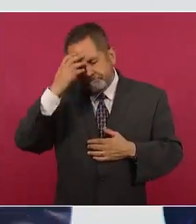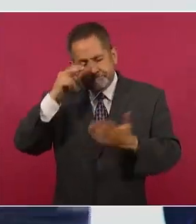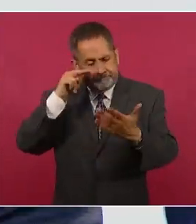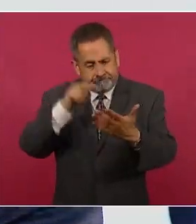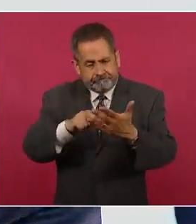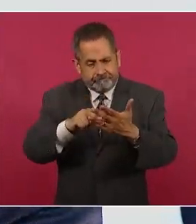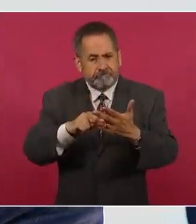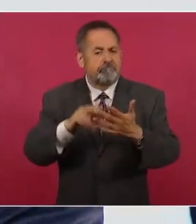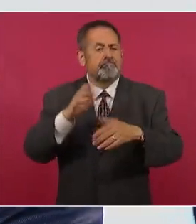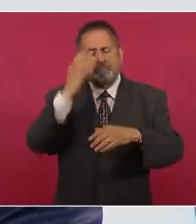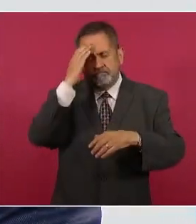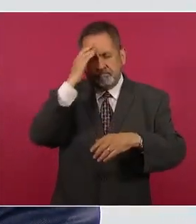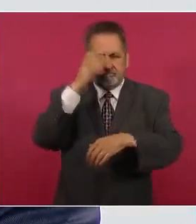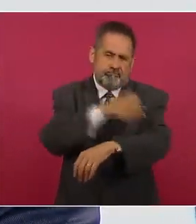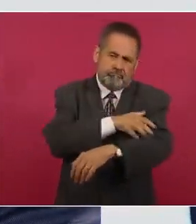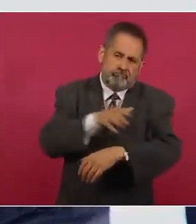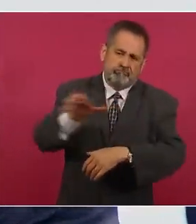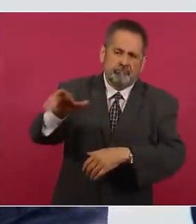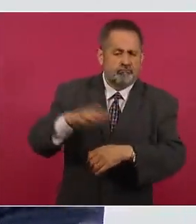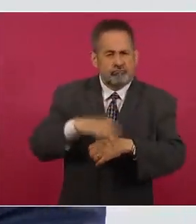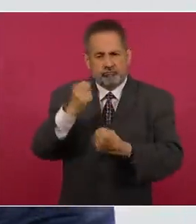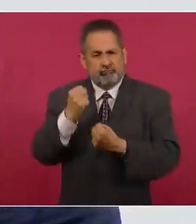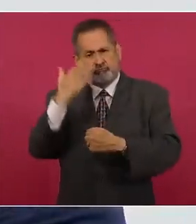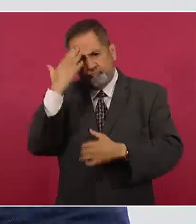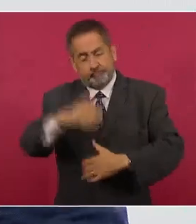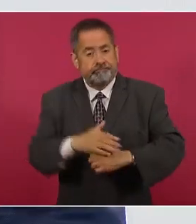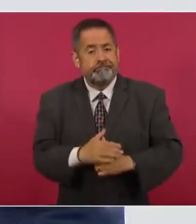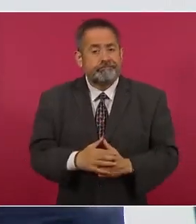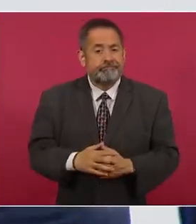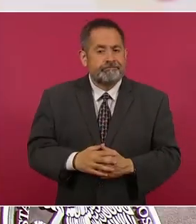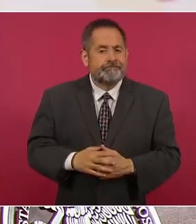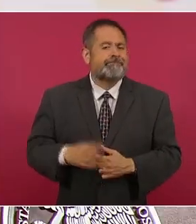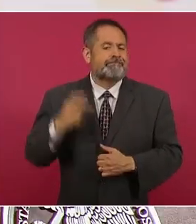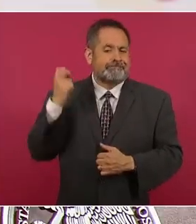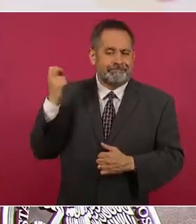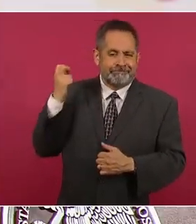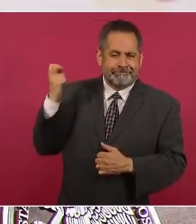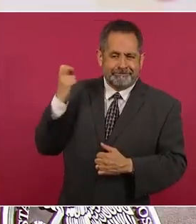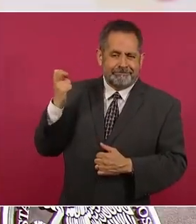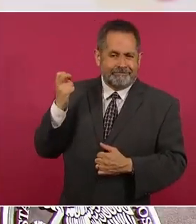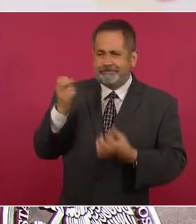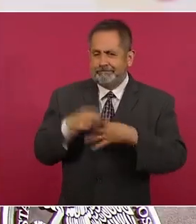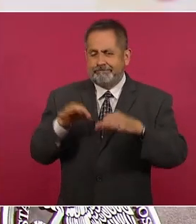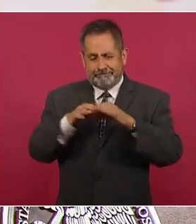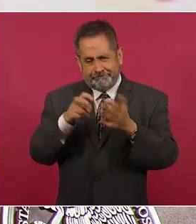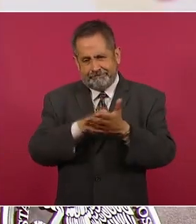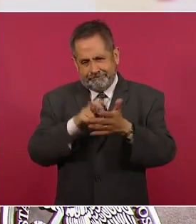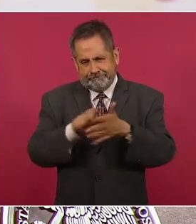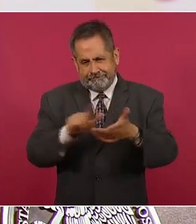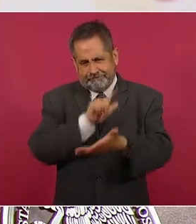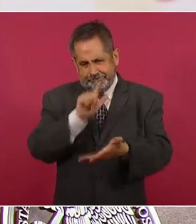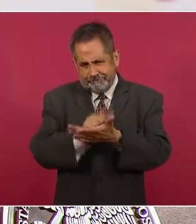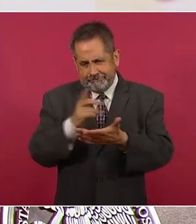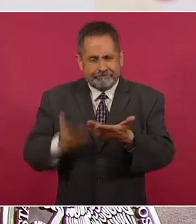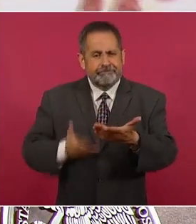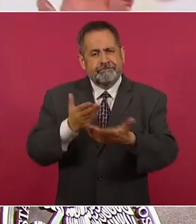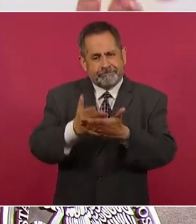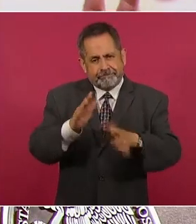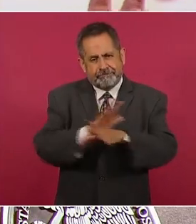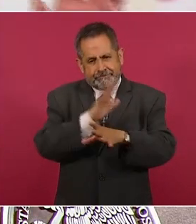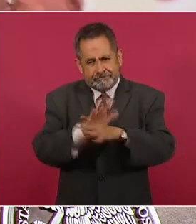empoderamiento muy importante. Entonces, estos son los contenidos básicos de la reforma que se estará presentando.